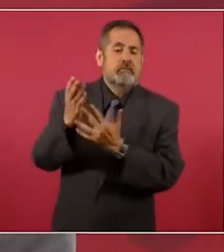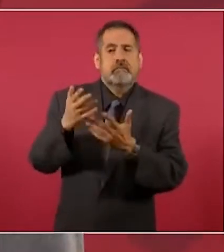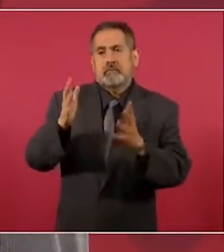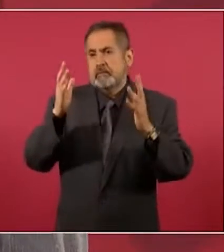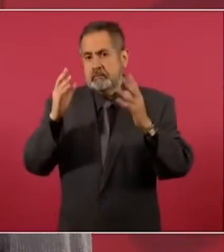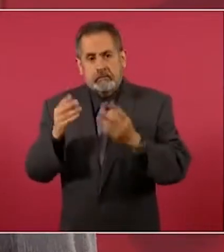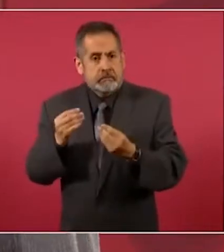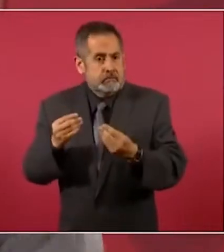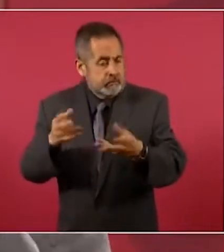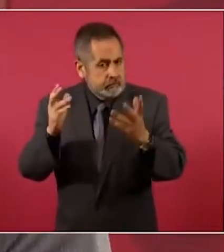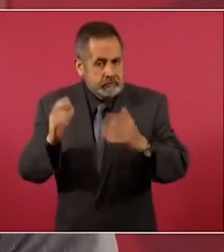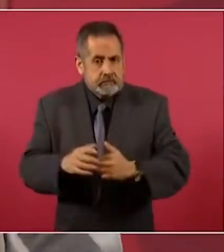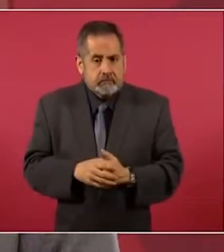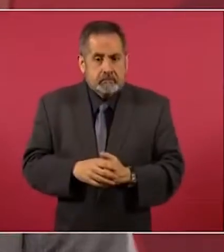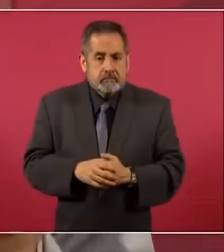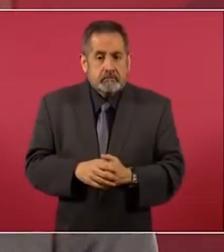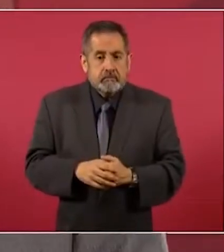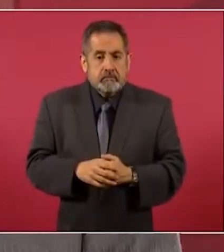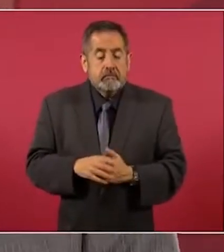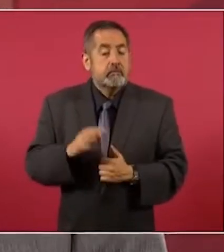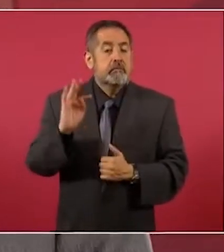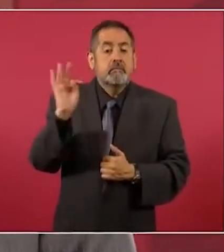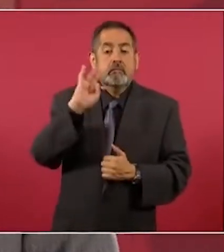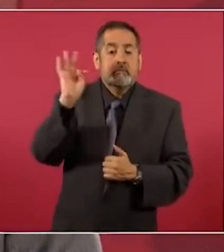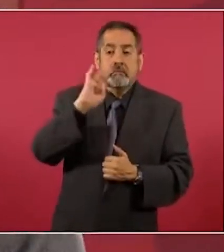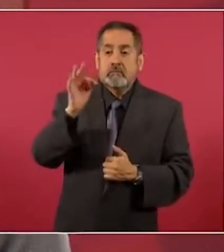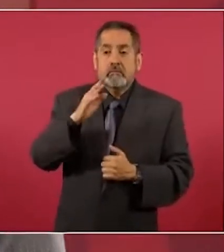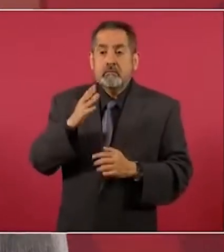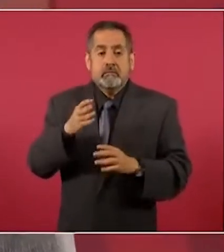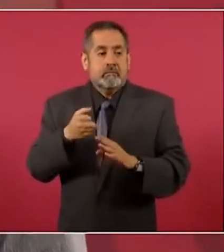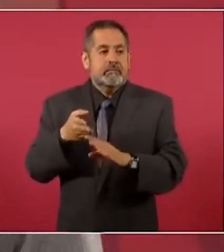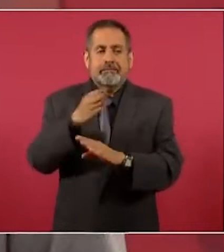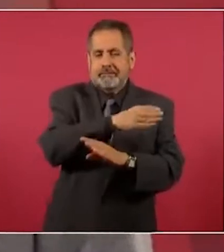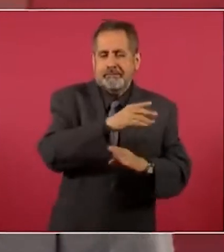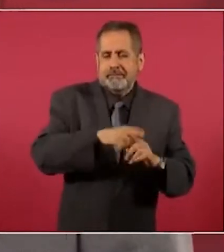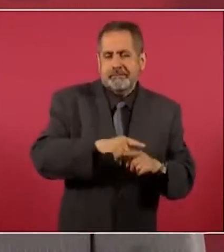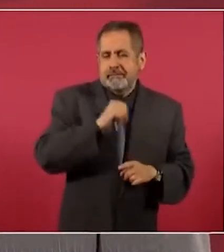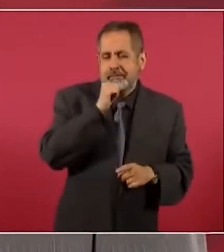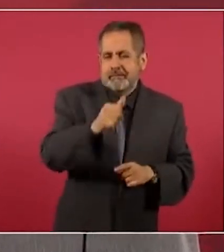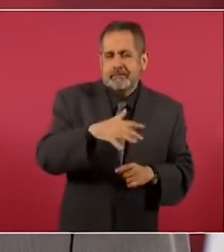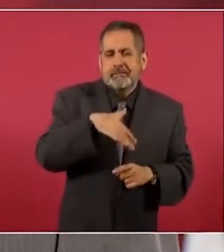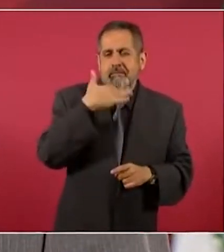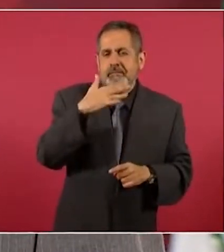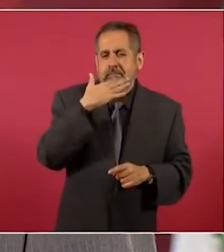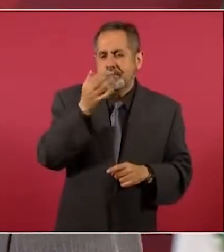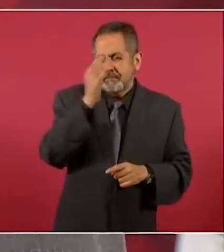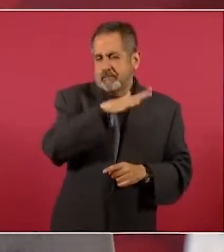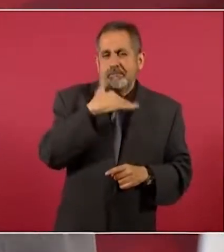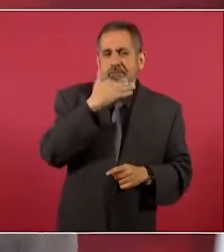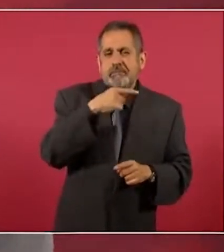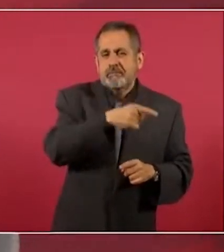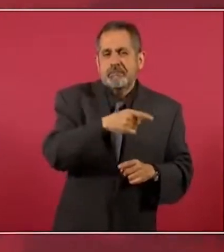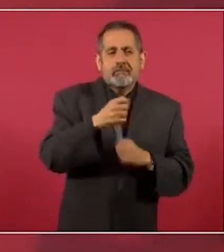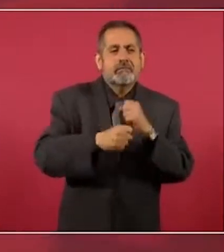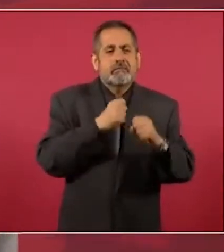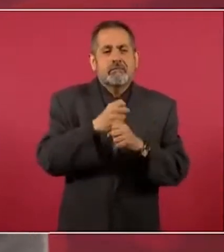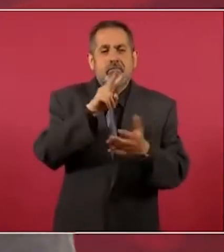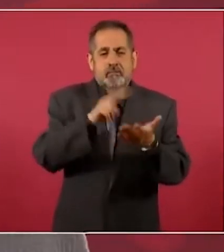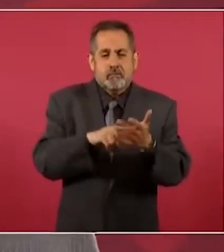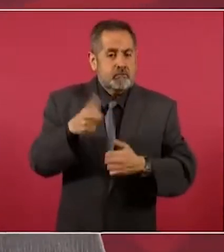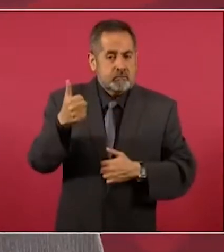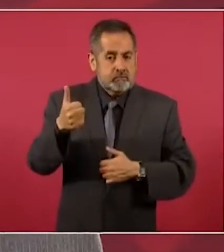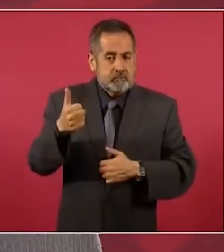Imagínense si no hubiese habido el fraude del 2006.